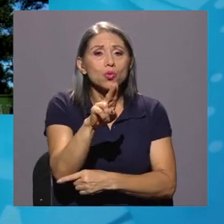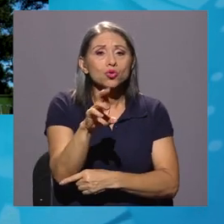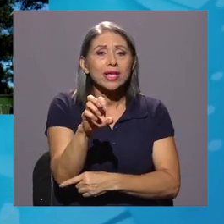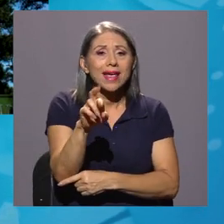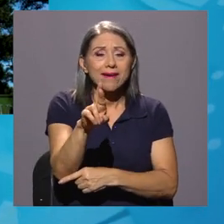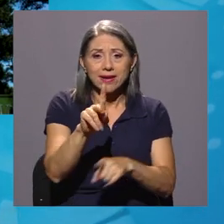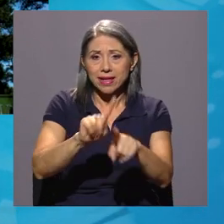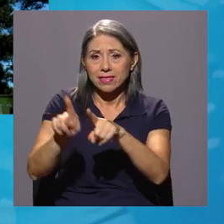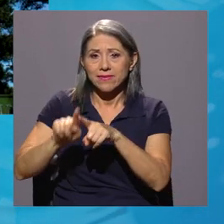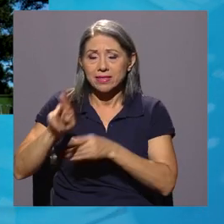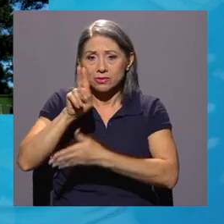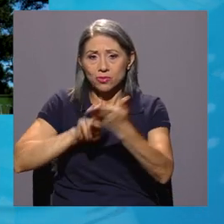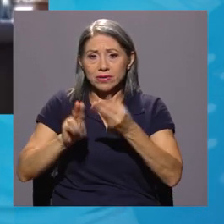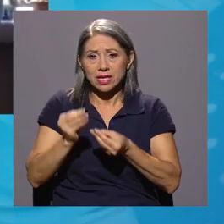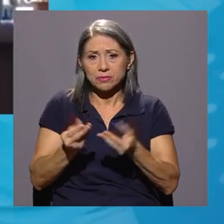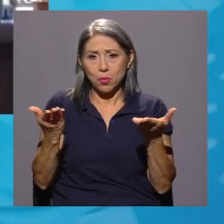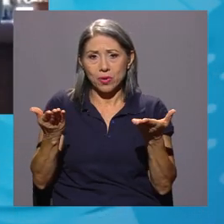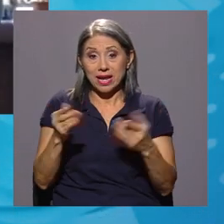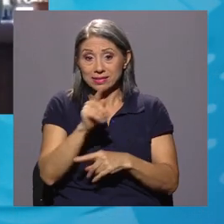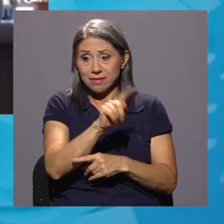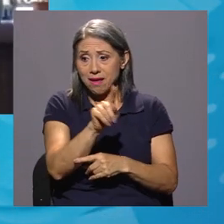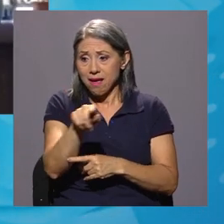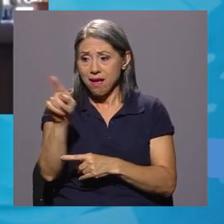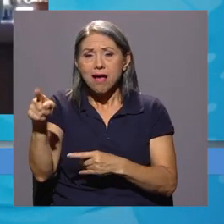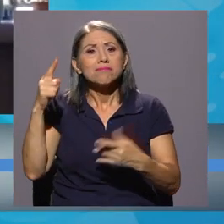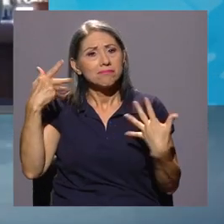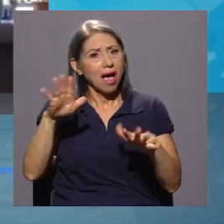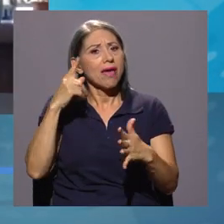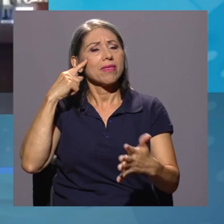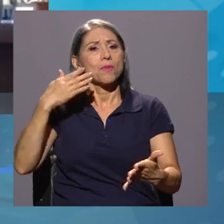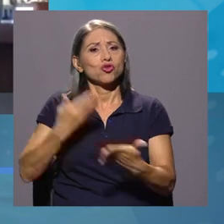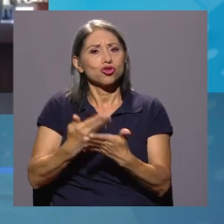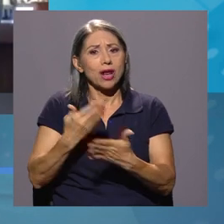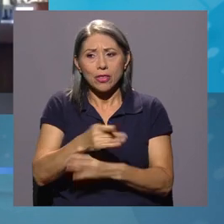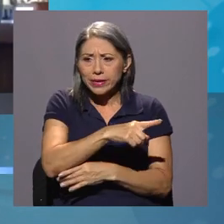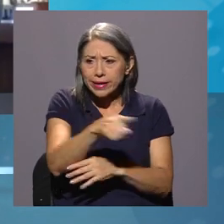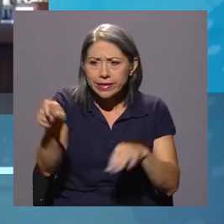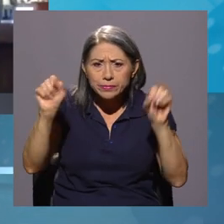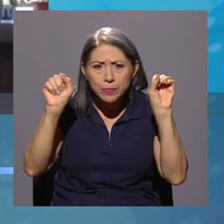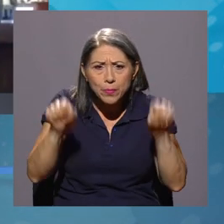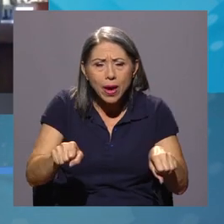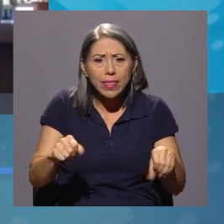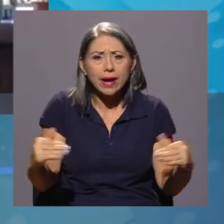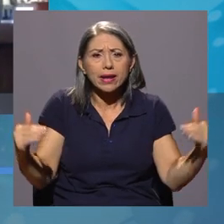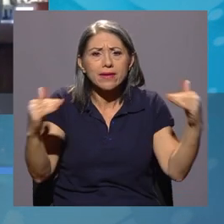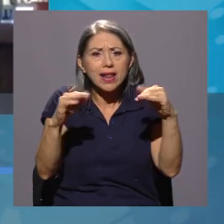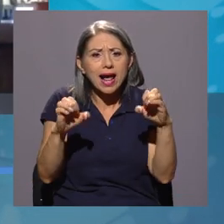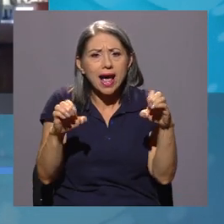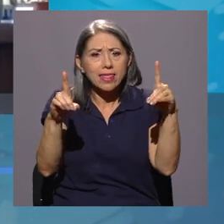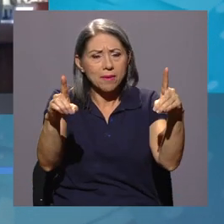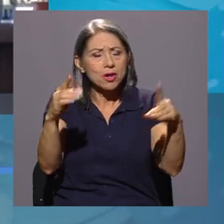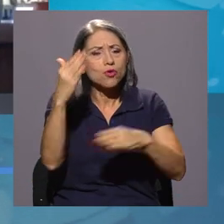públicas han demostrado que justamente poseen la capacidad académica instalada para